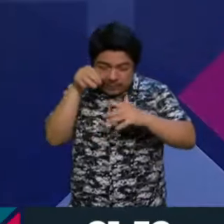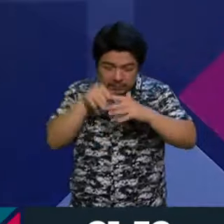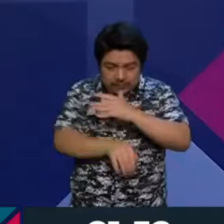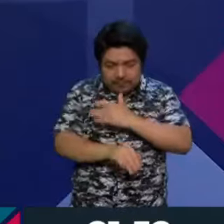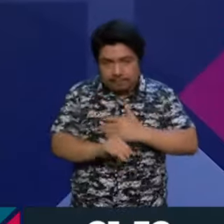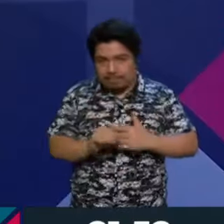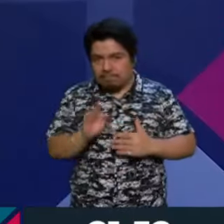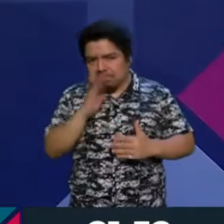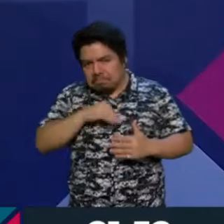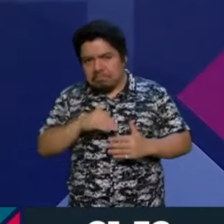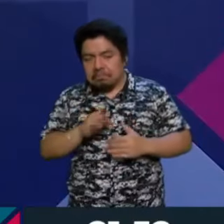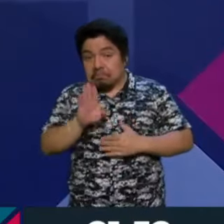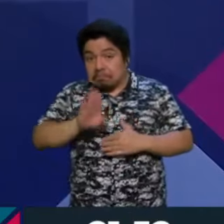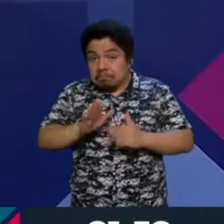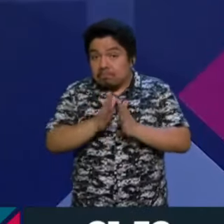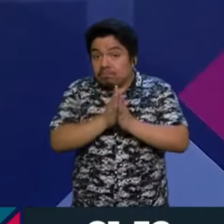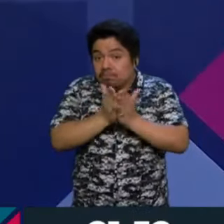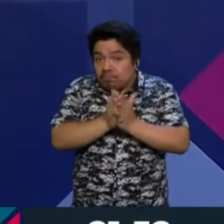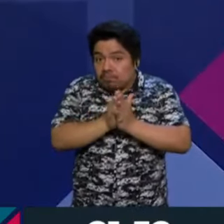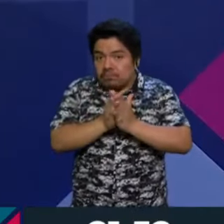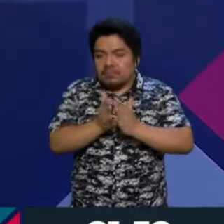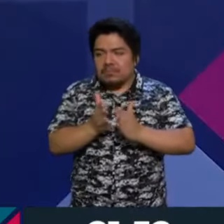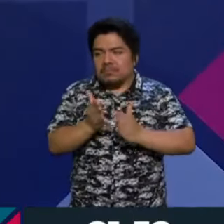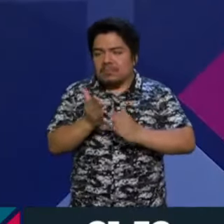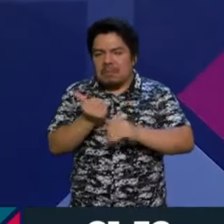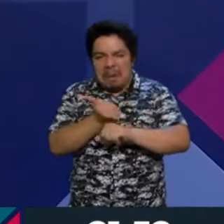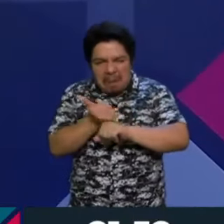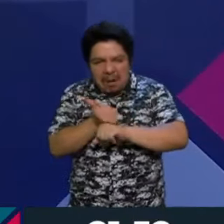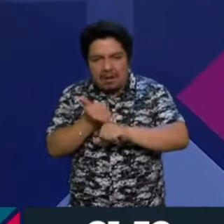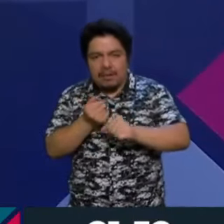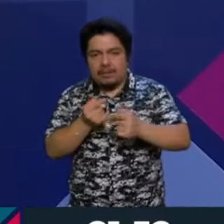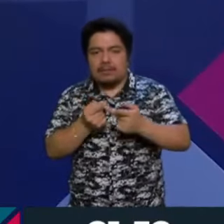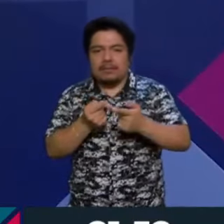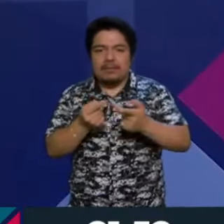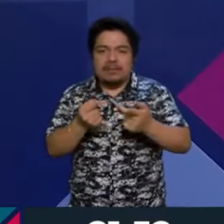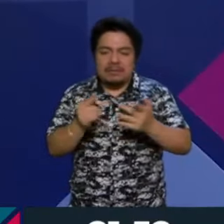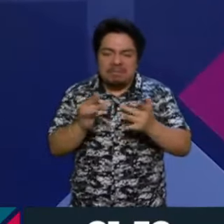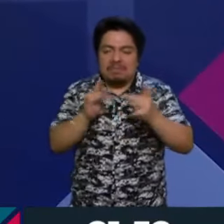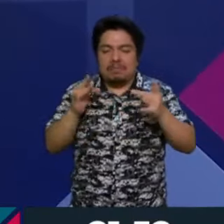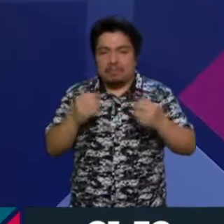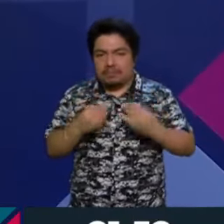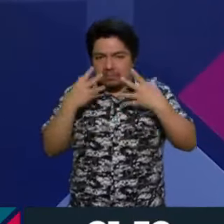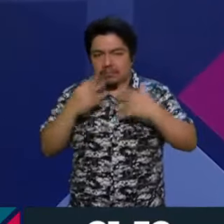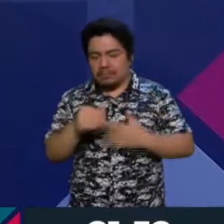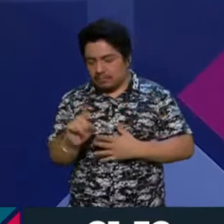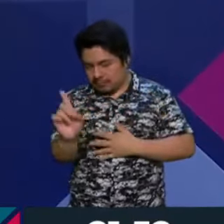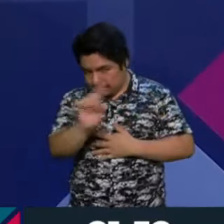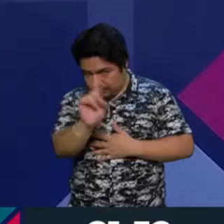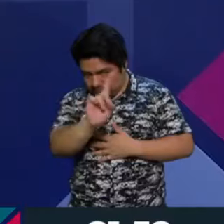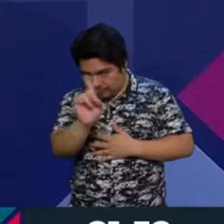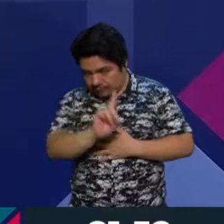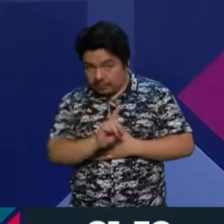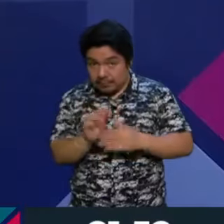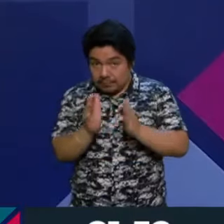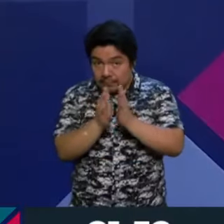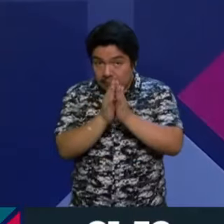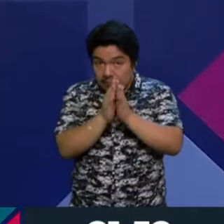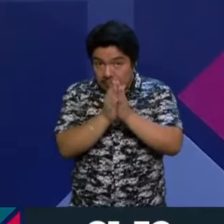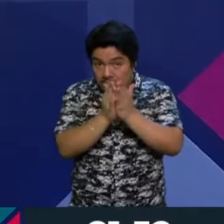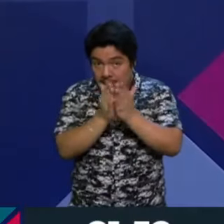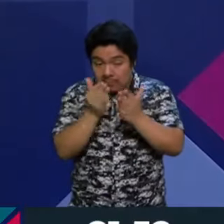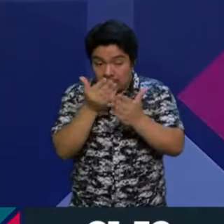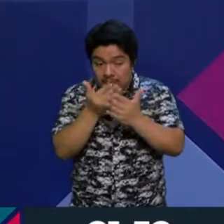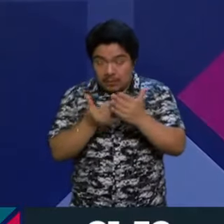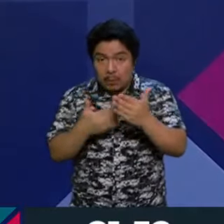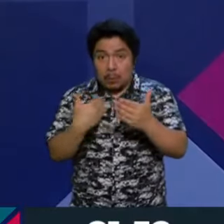Mira, parece un libro que es amarillista, impactante y la verdad es que no lo es. Es un enorme ejercicio